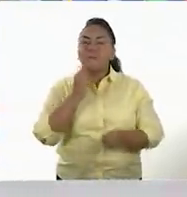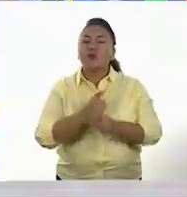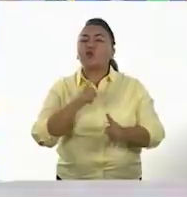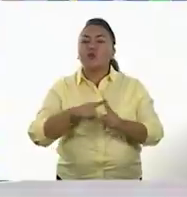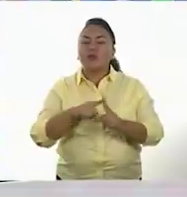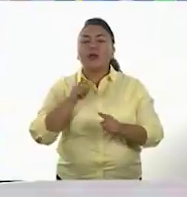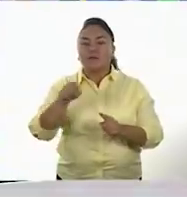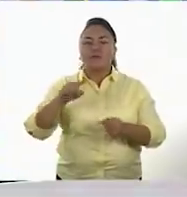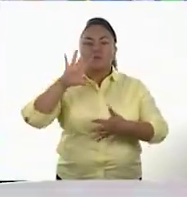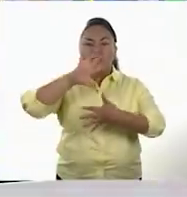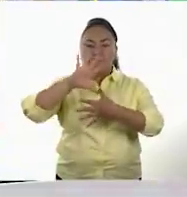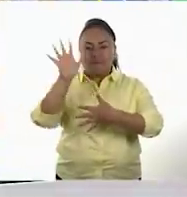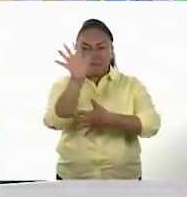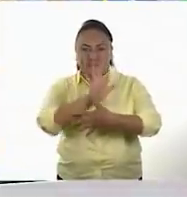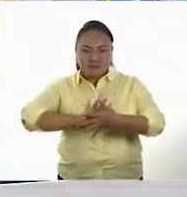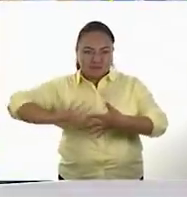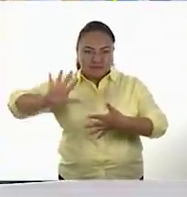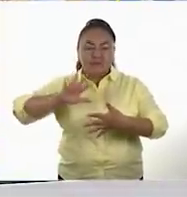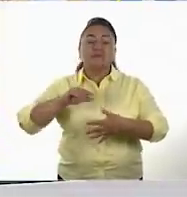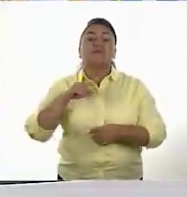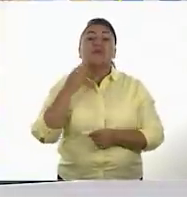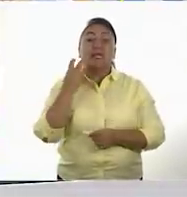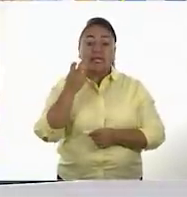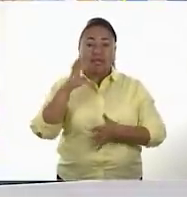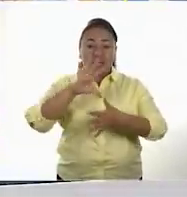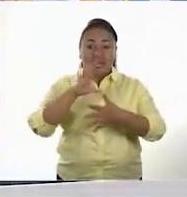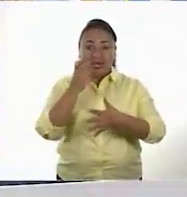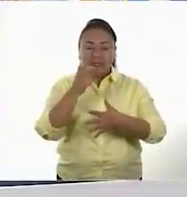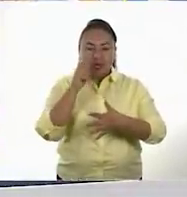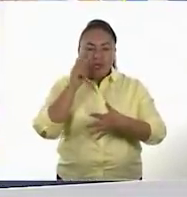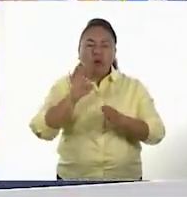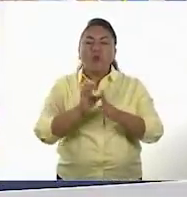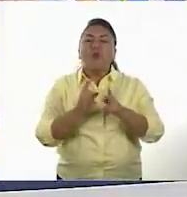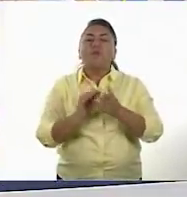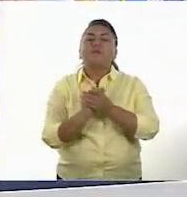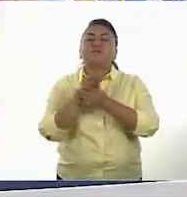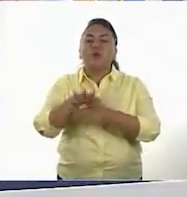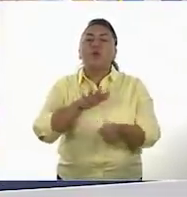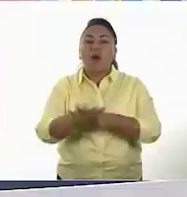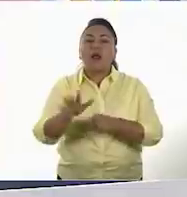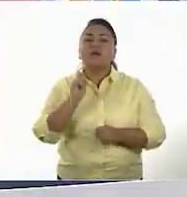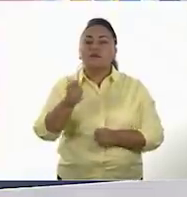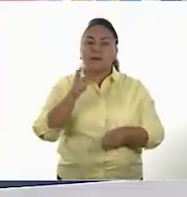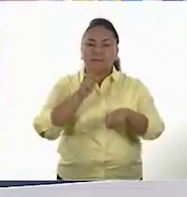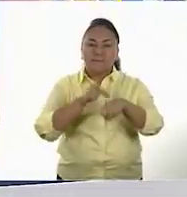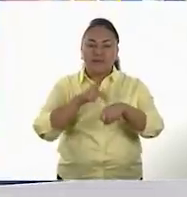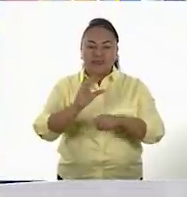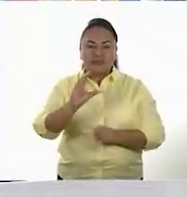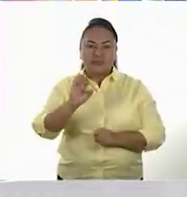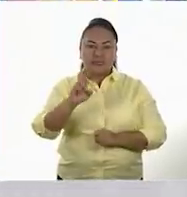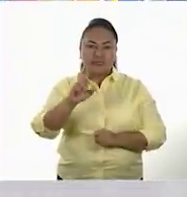este proceso y con la producción de cerámica. Vamos a verlos. Perfecto. Vamos.